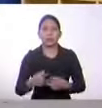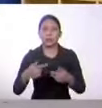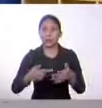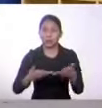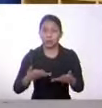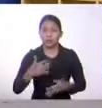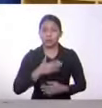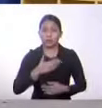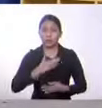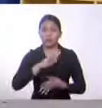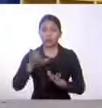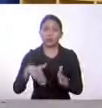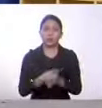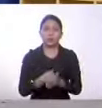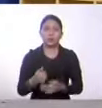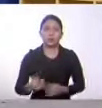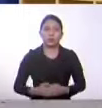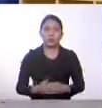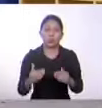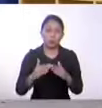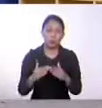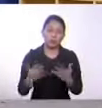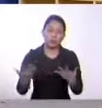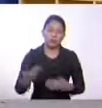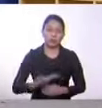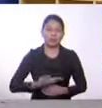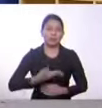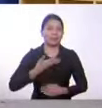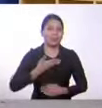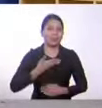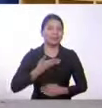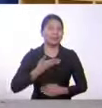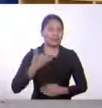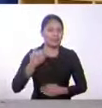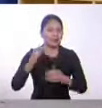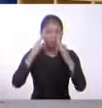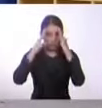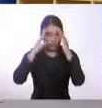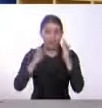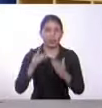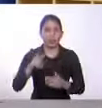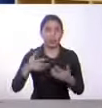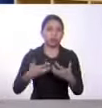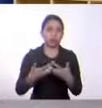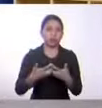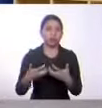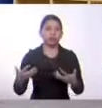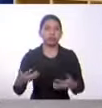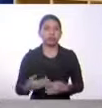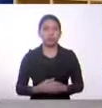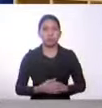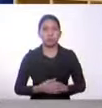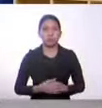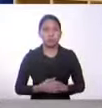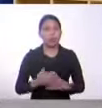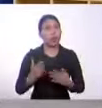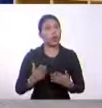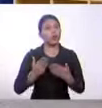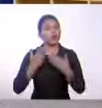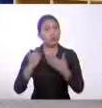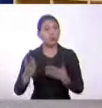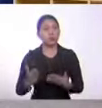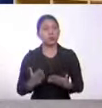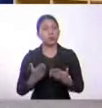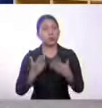tenemos todos y todas. Aparte de eso, el autoestima que es de estar pendiente de nuestros compañeros, estar ayudando a otras